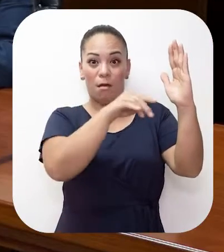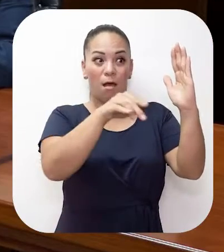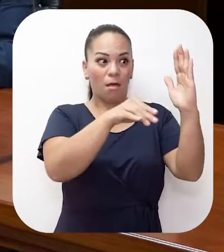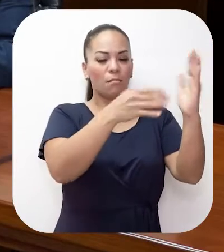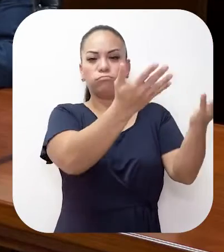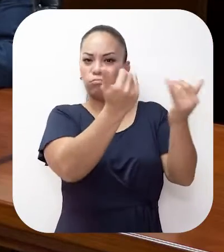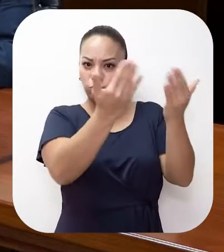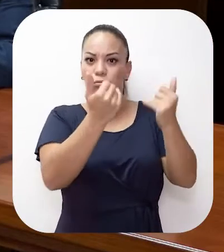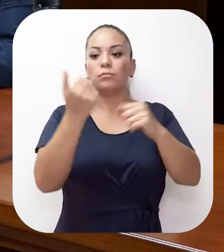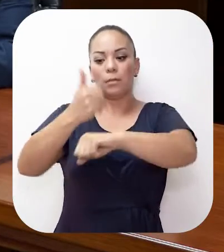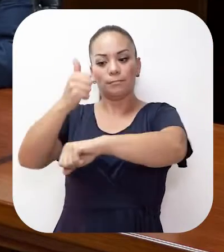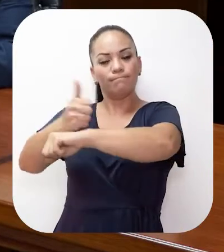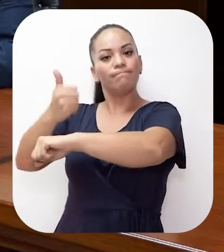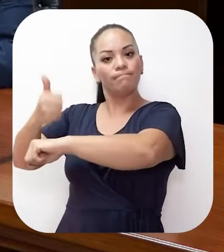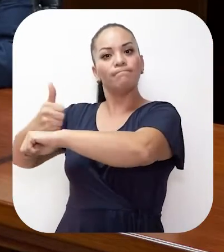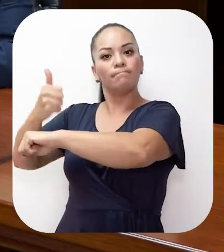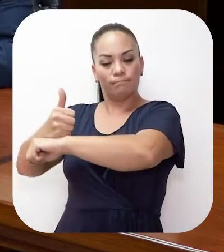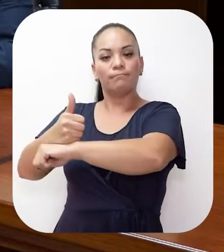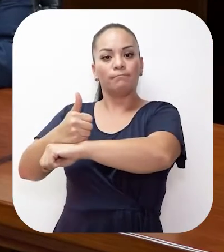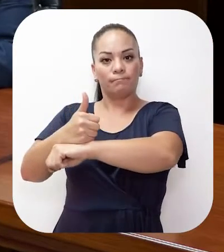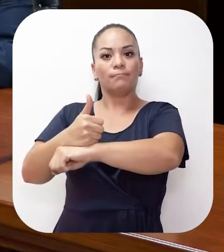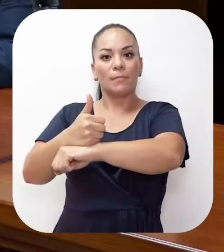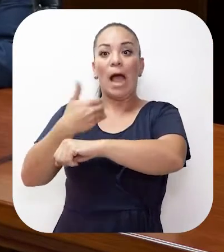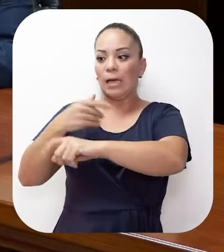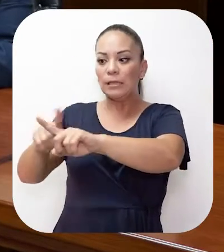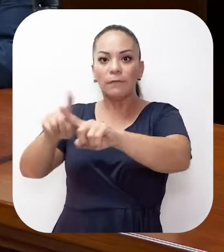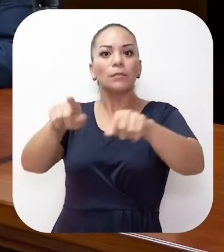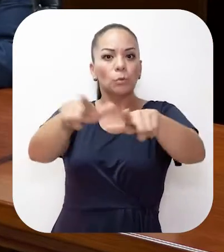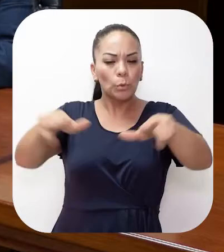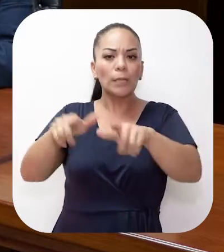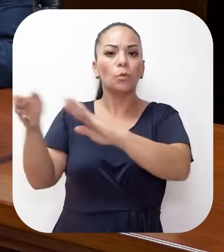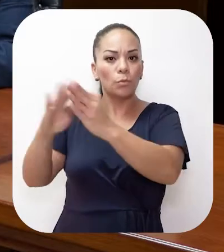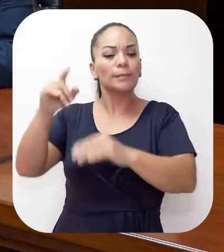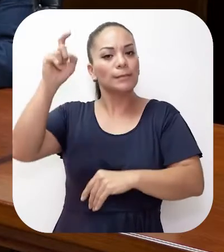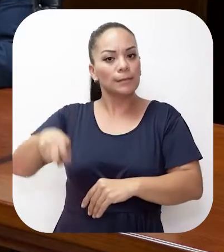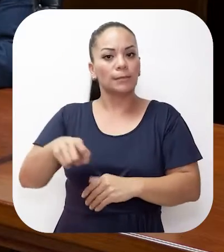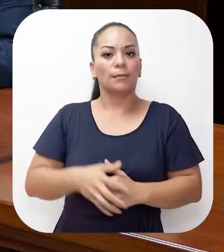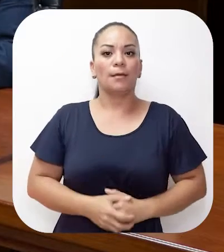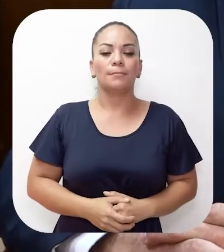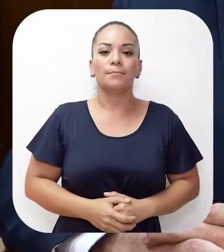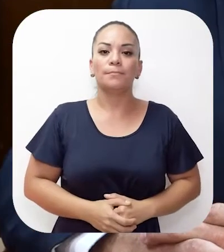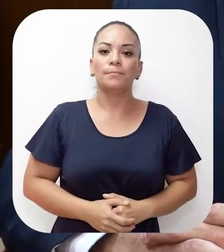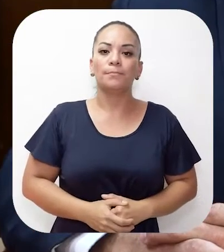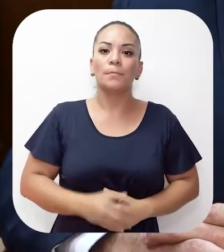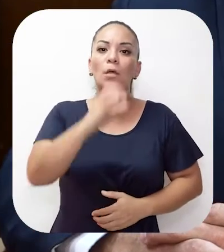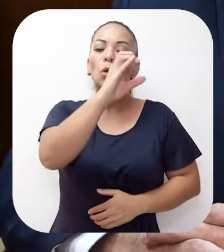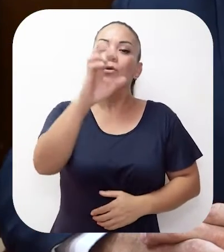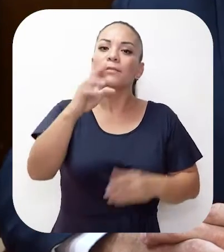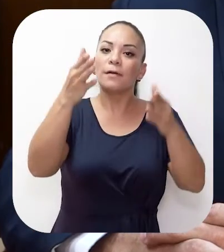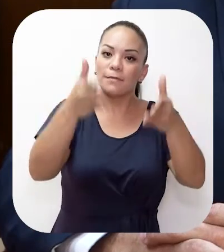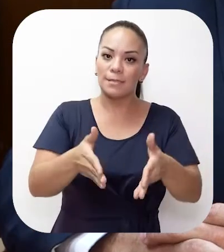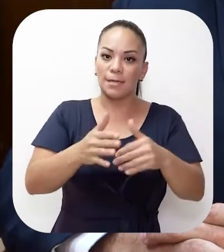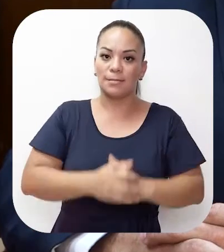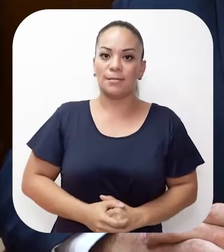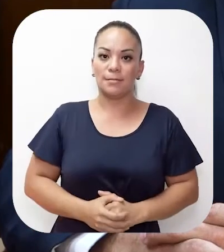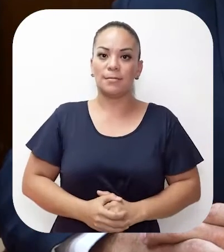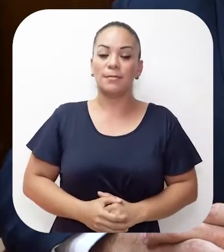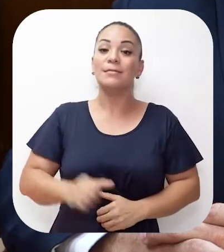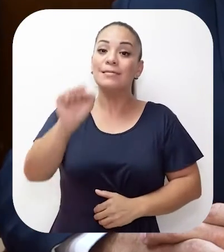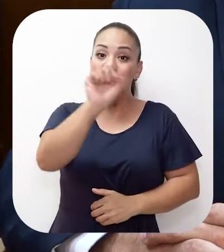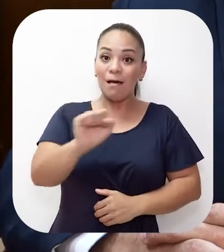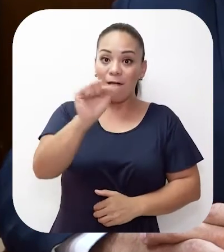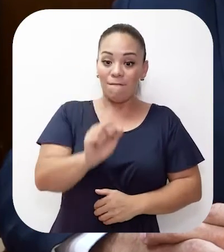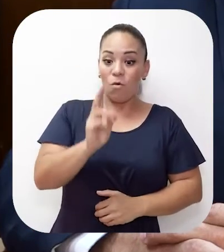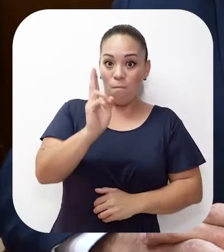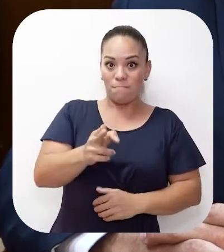fueran instalados porque había una lista en diferentes localidades que los están necesitando. Costarricenses, desde el